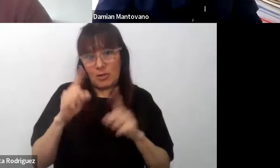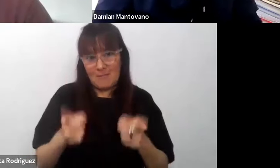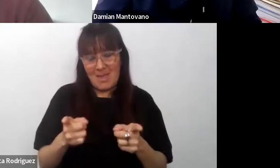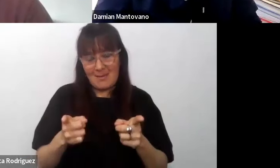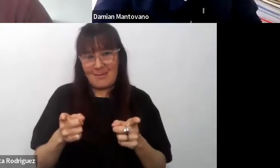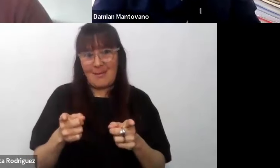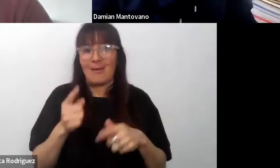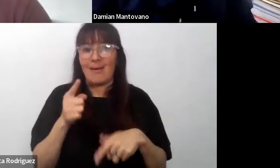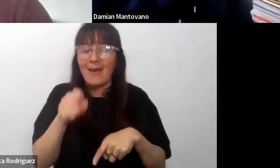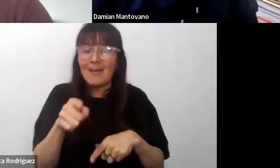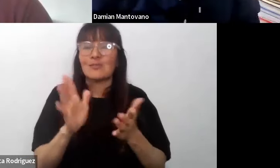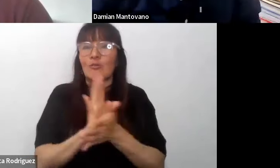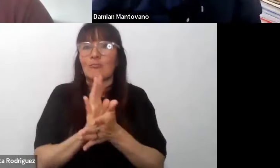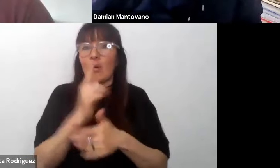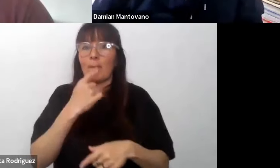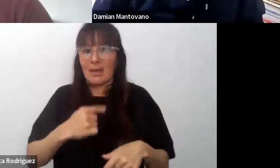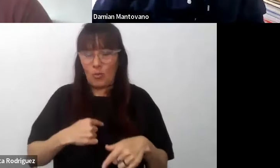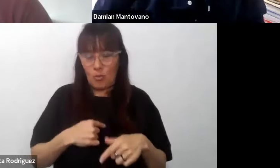esto comienza a surgir